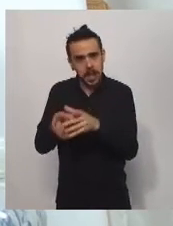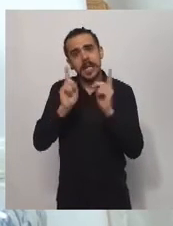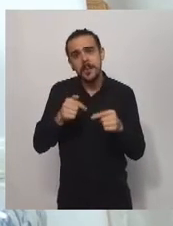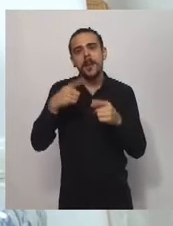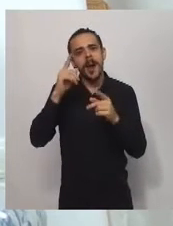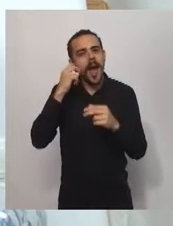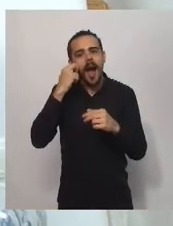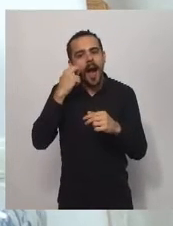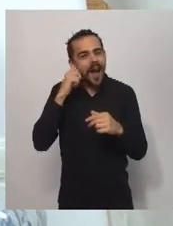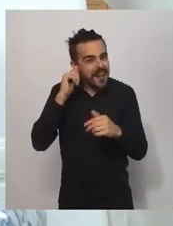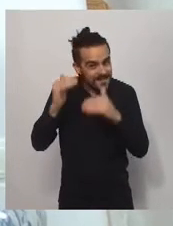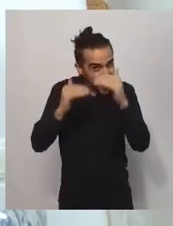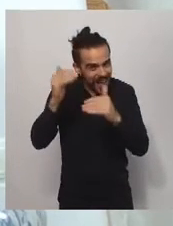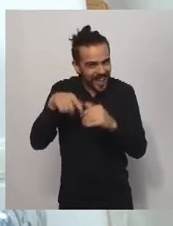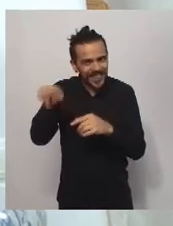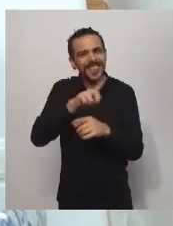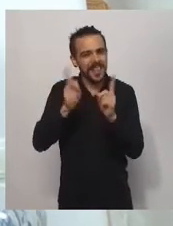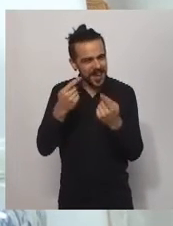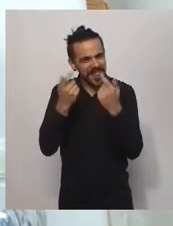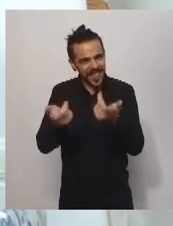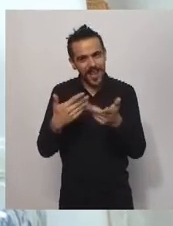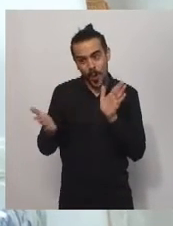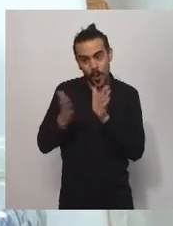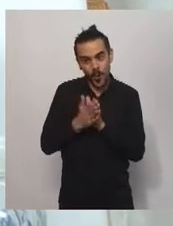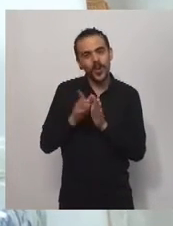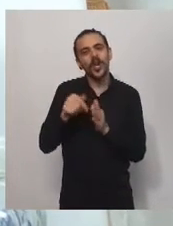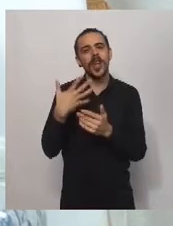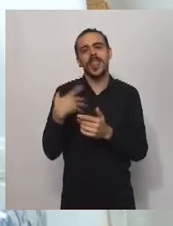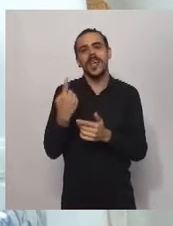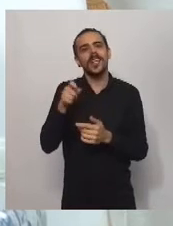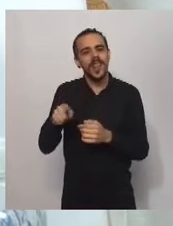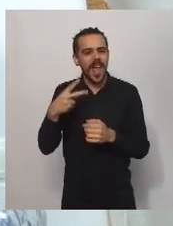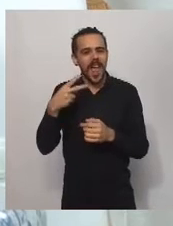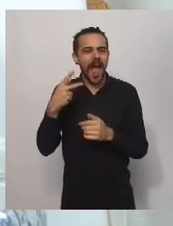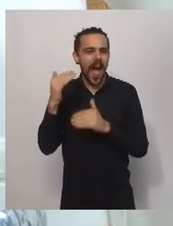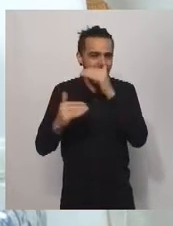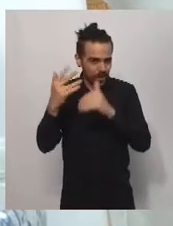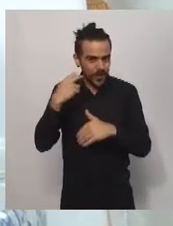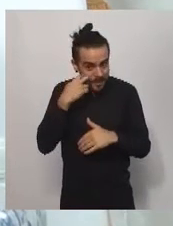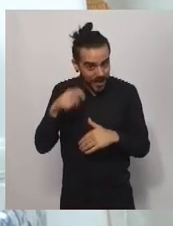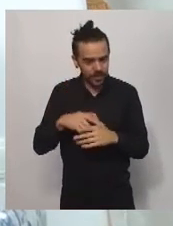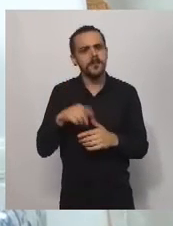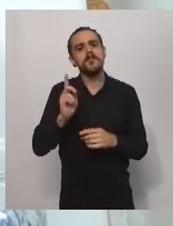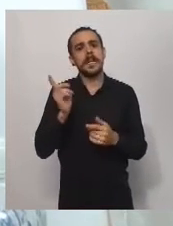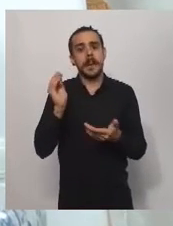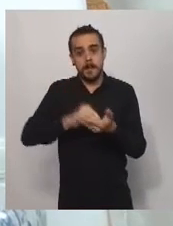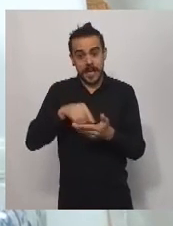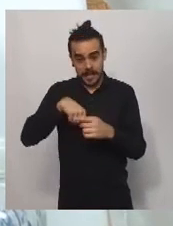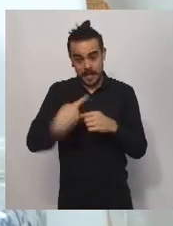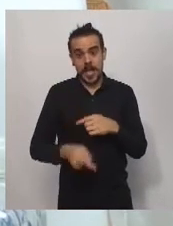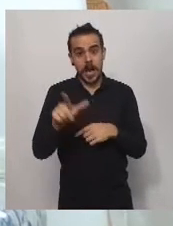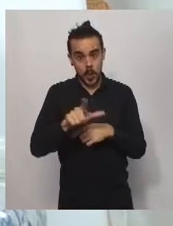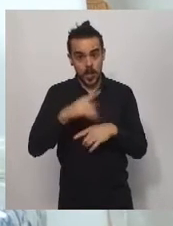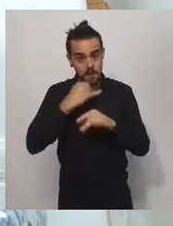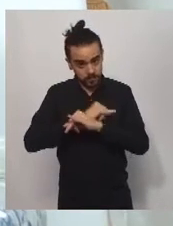con la Dirección de Adultos Mayores del Ministerio de Desarrollo Social esto ya está disponible y el anuncio es que a partir del lunes todos